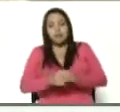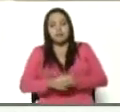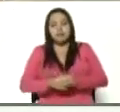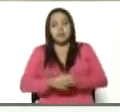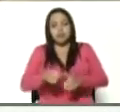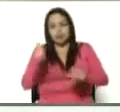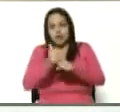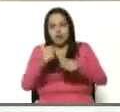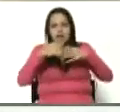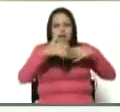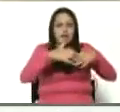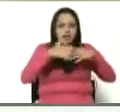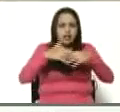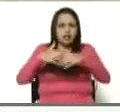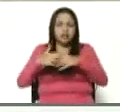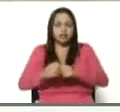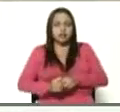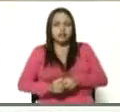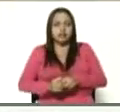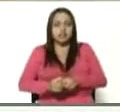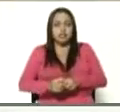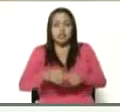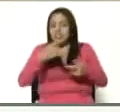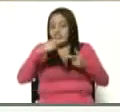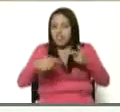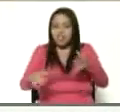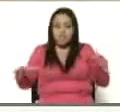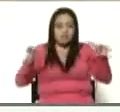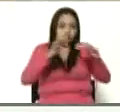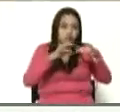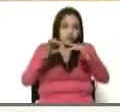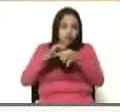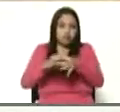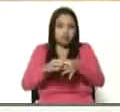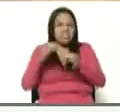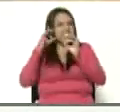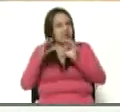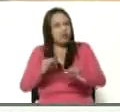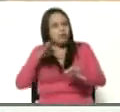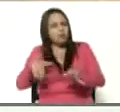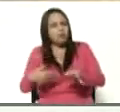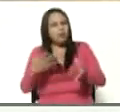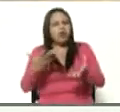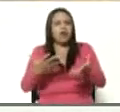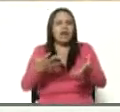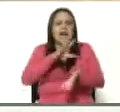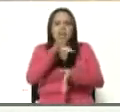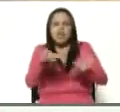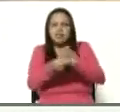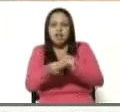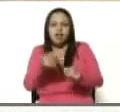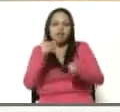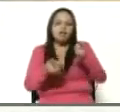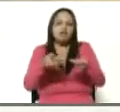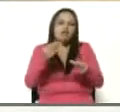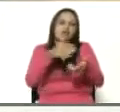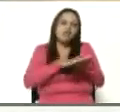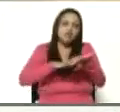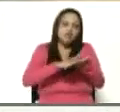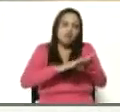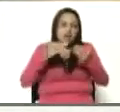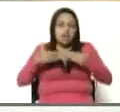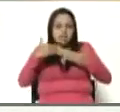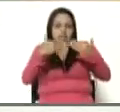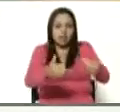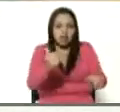productivo, con BECAR y de distintas asociaciones, estoy seguro que podríamos estructurar en conjunto soluciones y seguir adelante.